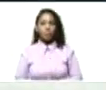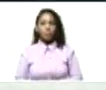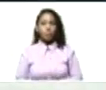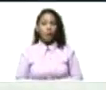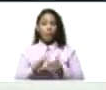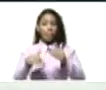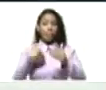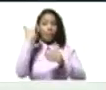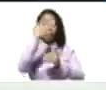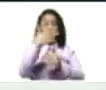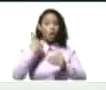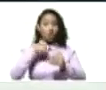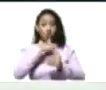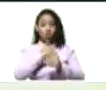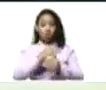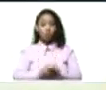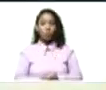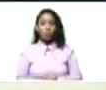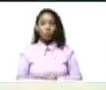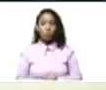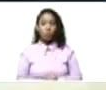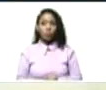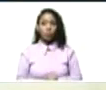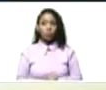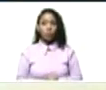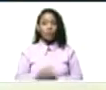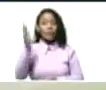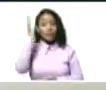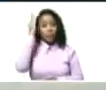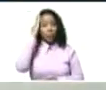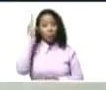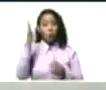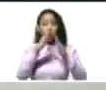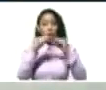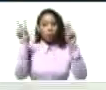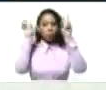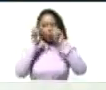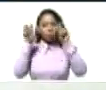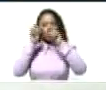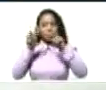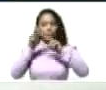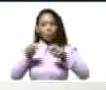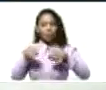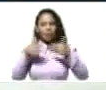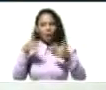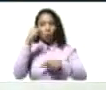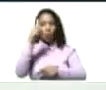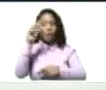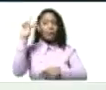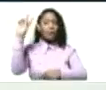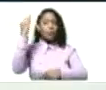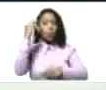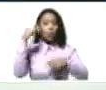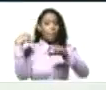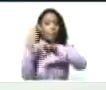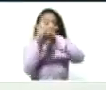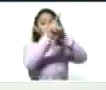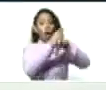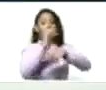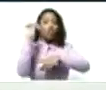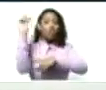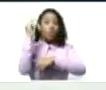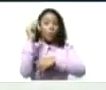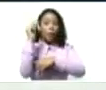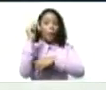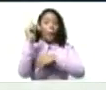Después es que nosotros. Sabemos con todas las investigaciones. Que había un segundo dron con el doble de la carga